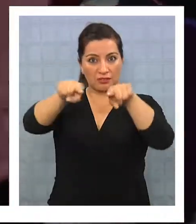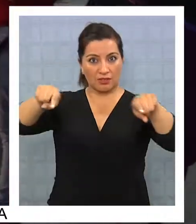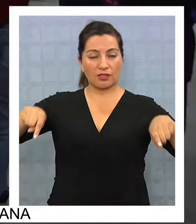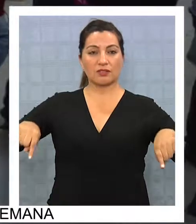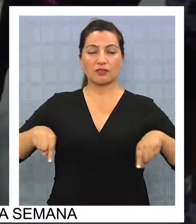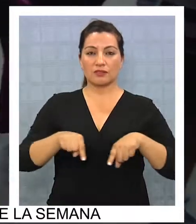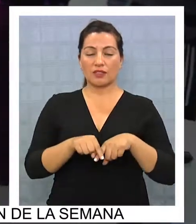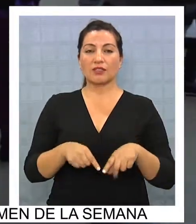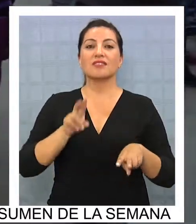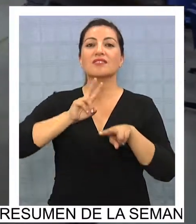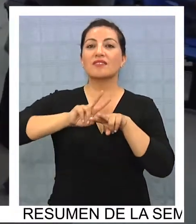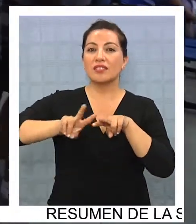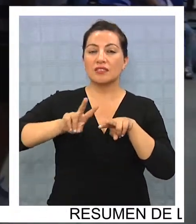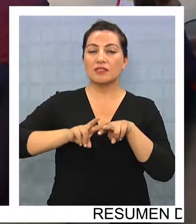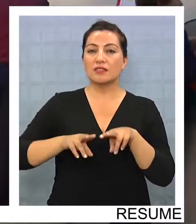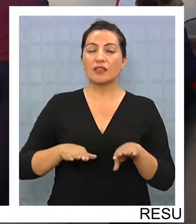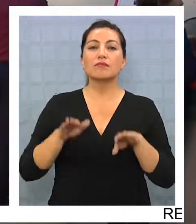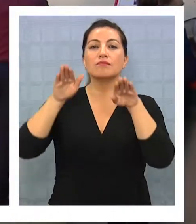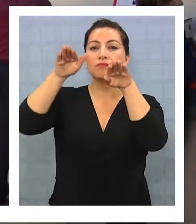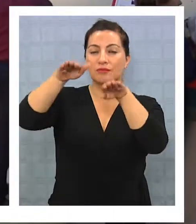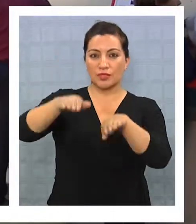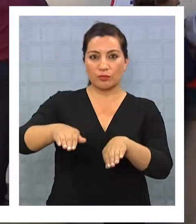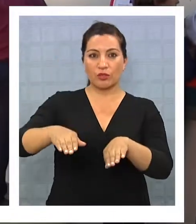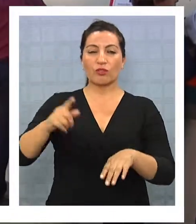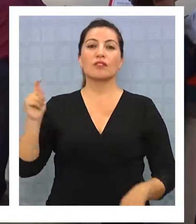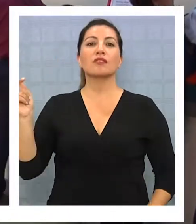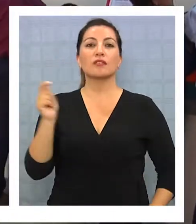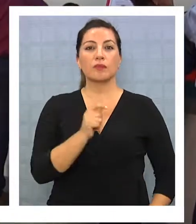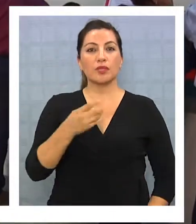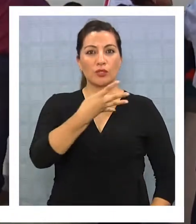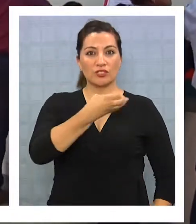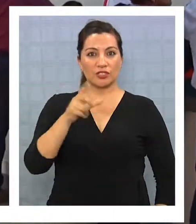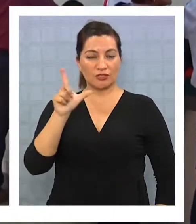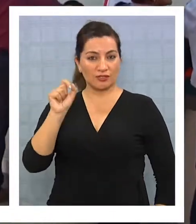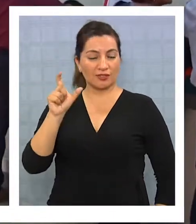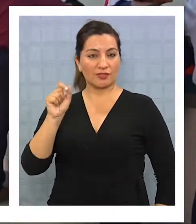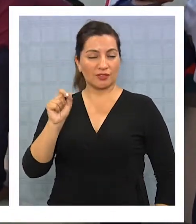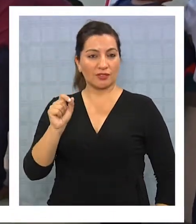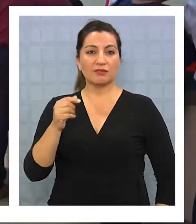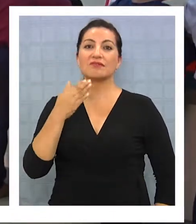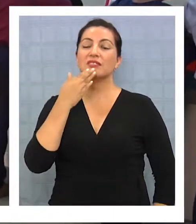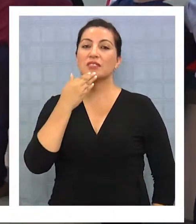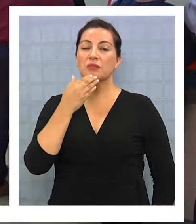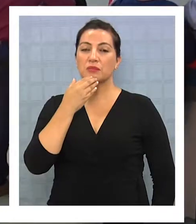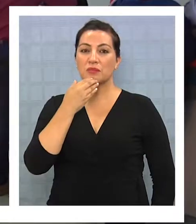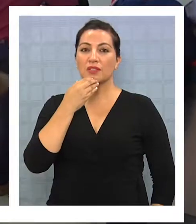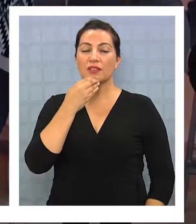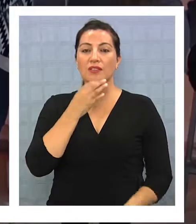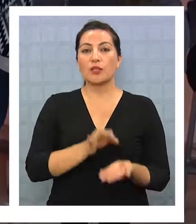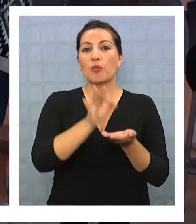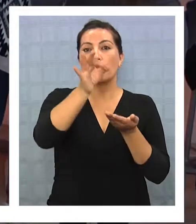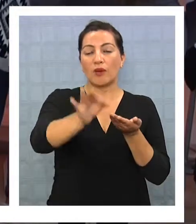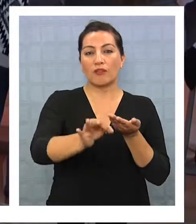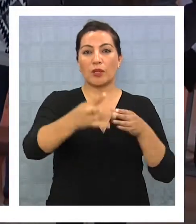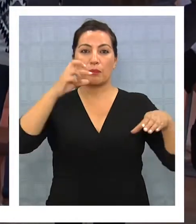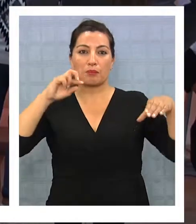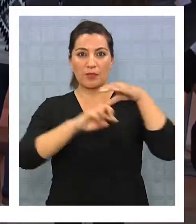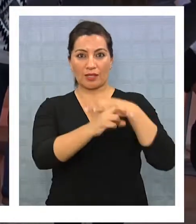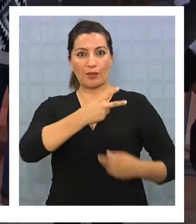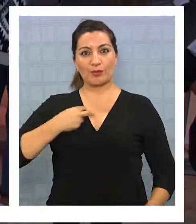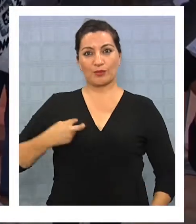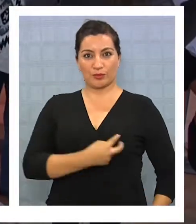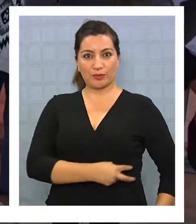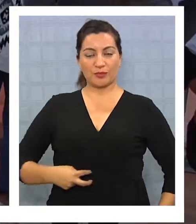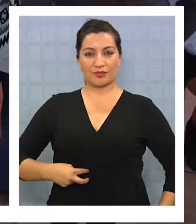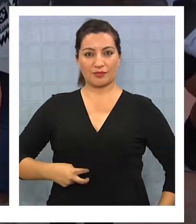propio Servicio de Impuestos Internos realizará asesorías en su oficina de Tarapacá 470 y en las comunas de Pica